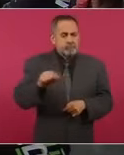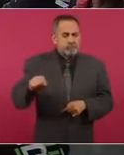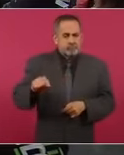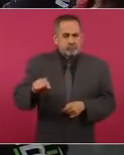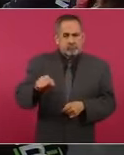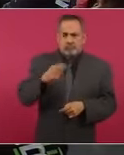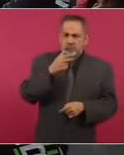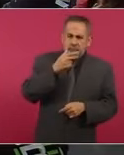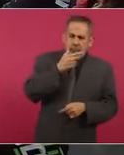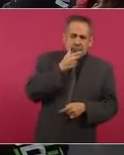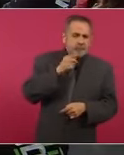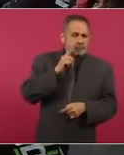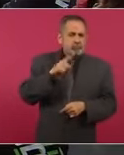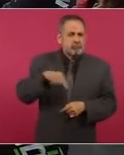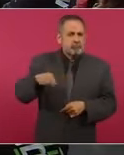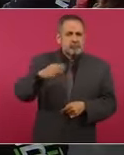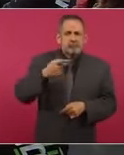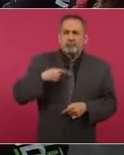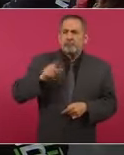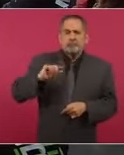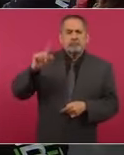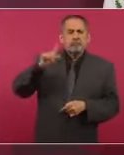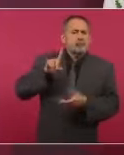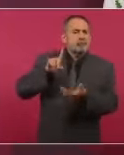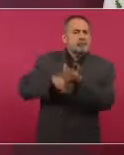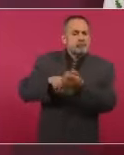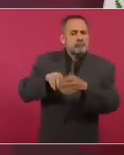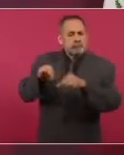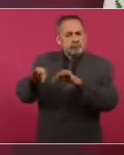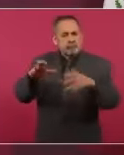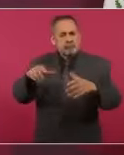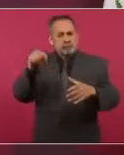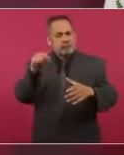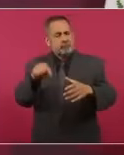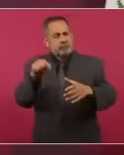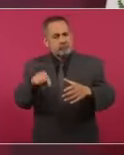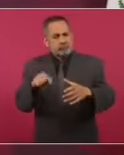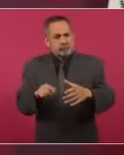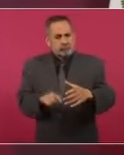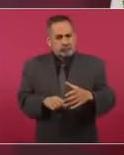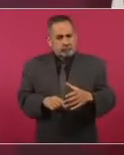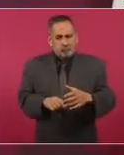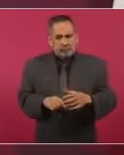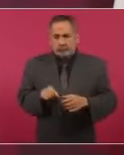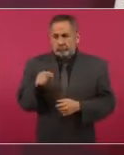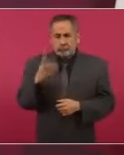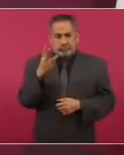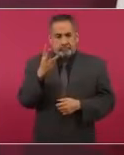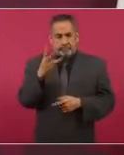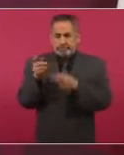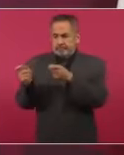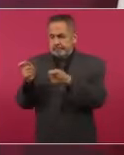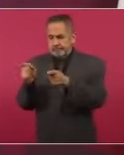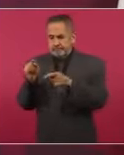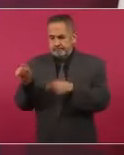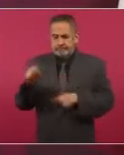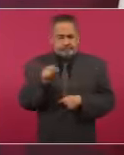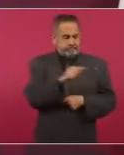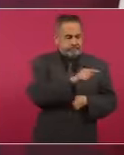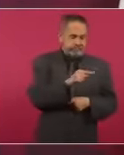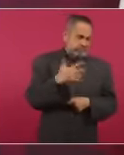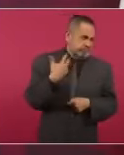agregaría mujeres, los servidores públicos de los tres poderes que parecían gigantes. Entonces,